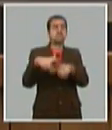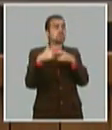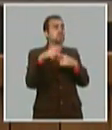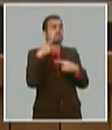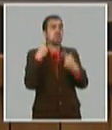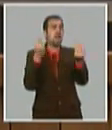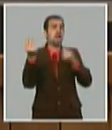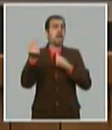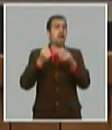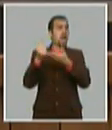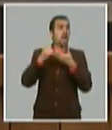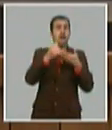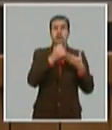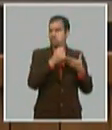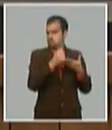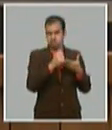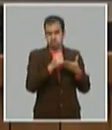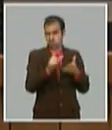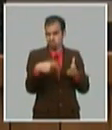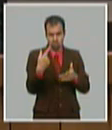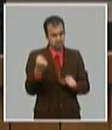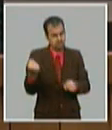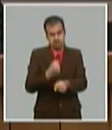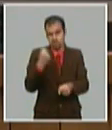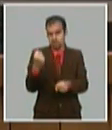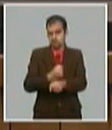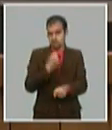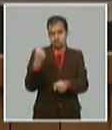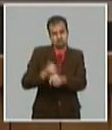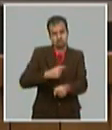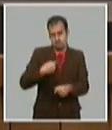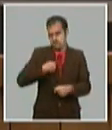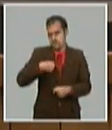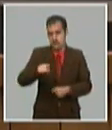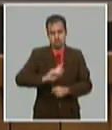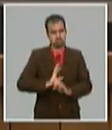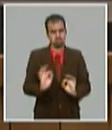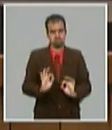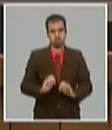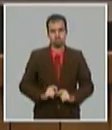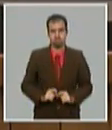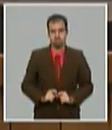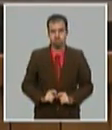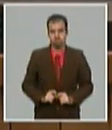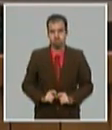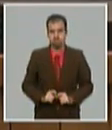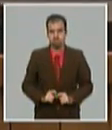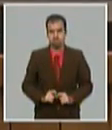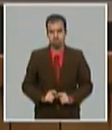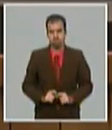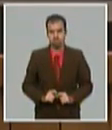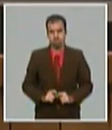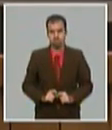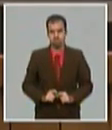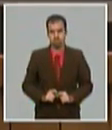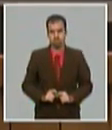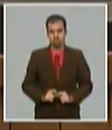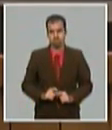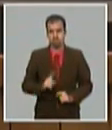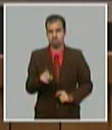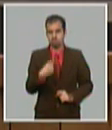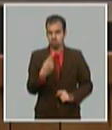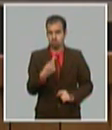pues sencillamente no caerán estamos transformando innovando